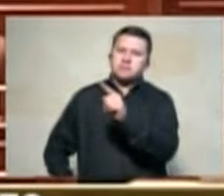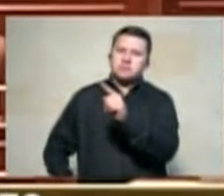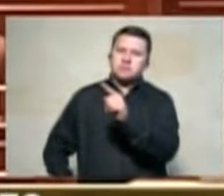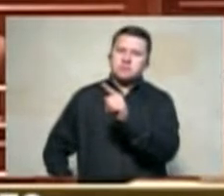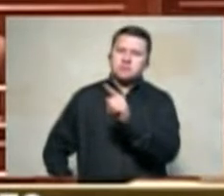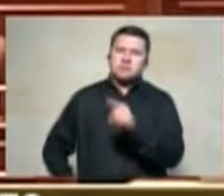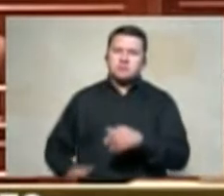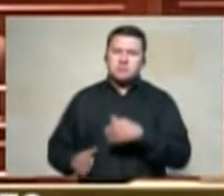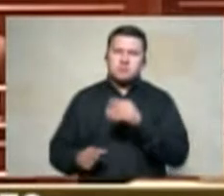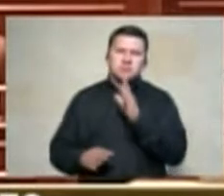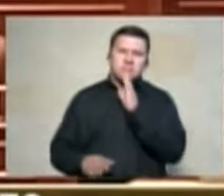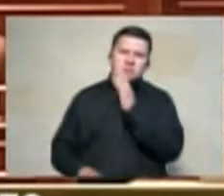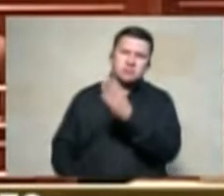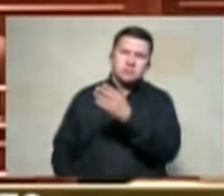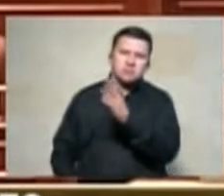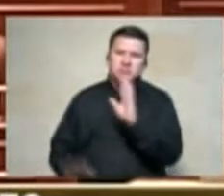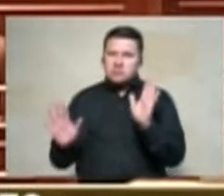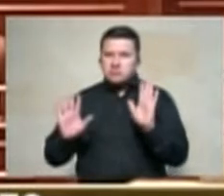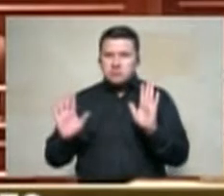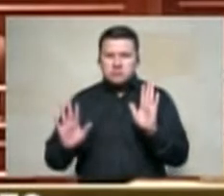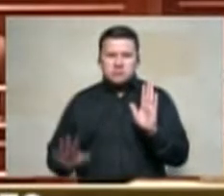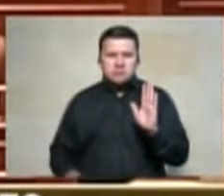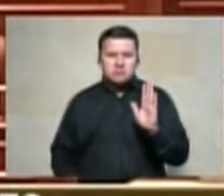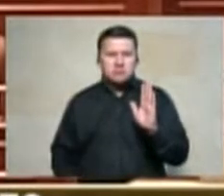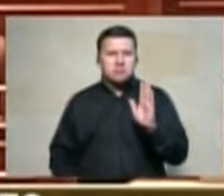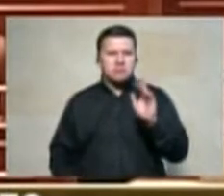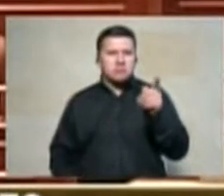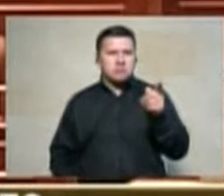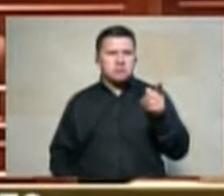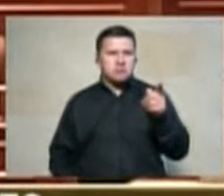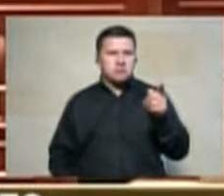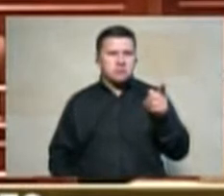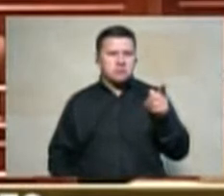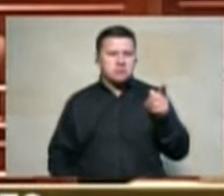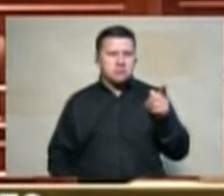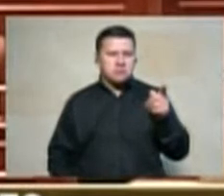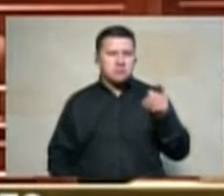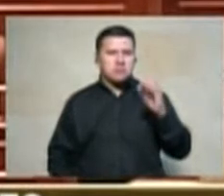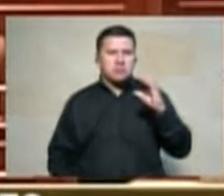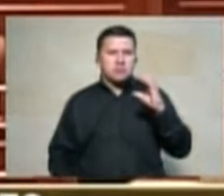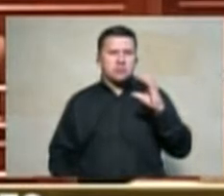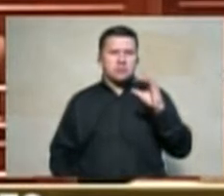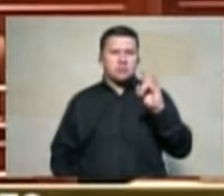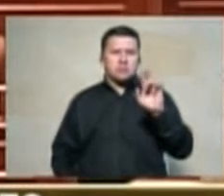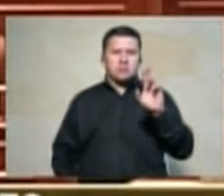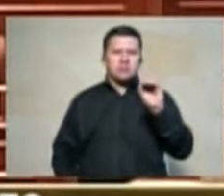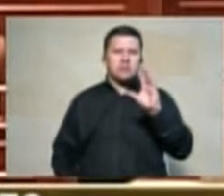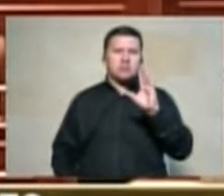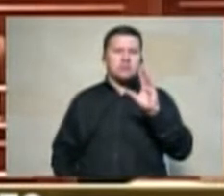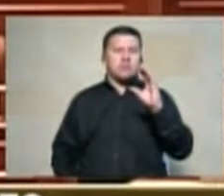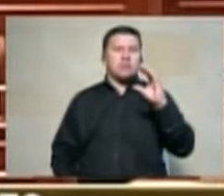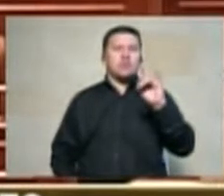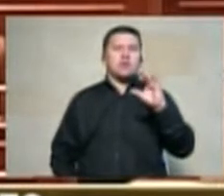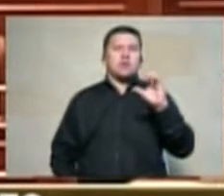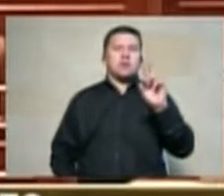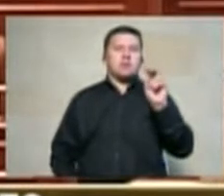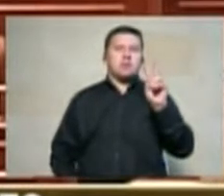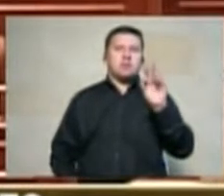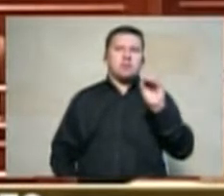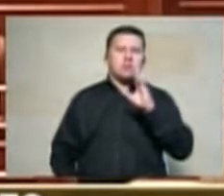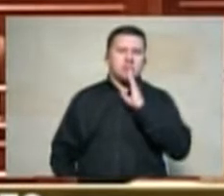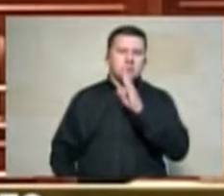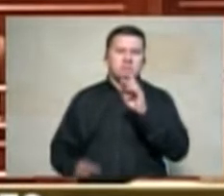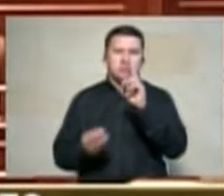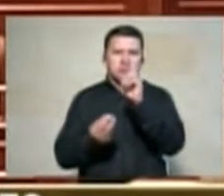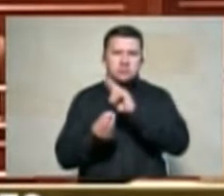más representante cuero primero tiene el uso de la palabra del centro democrático muchas gracias señor